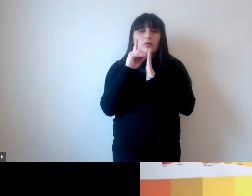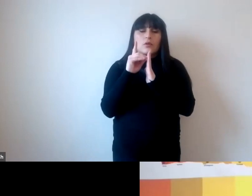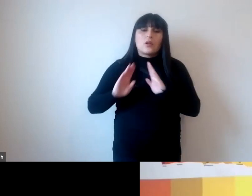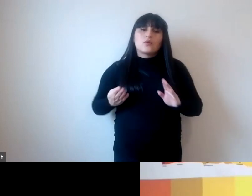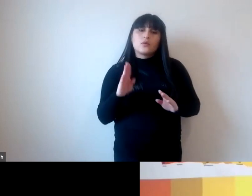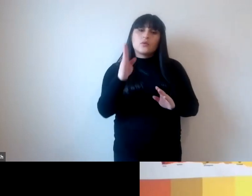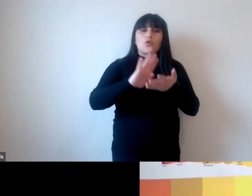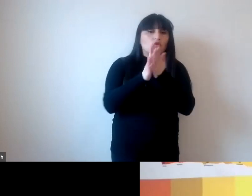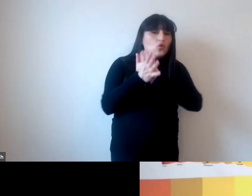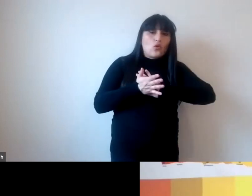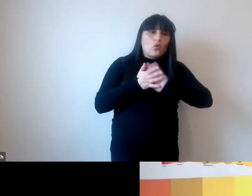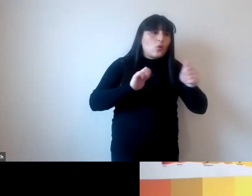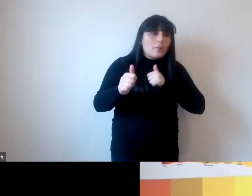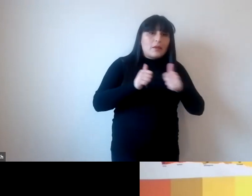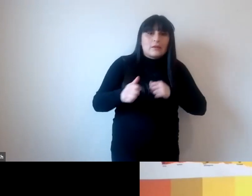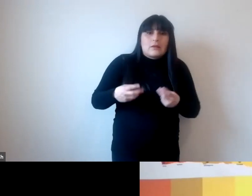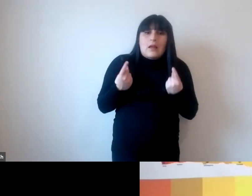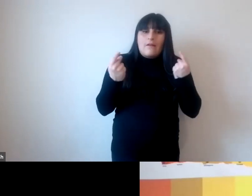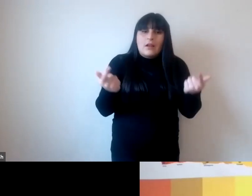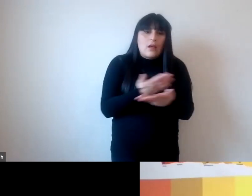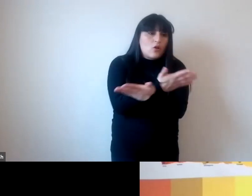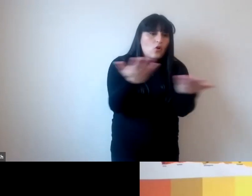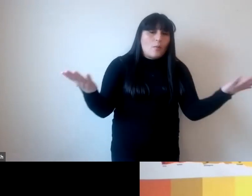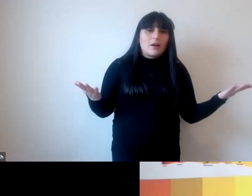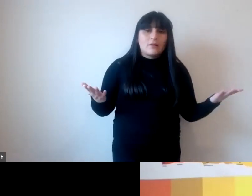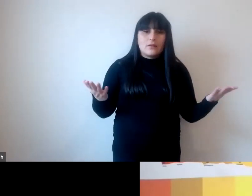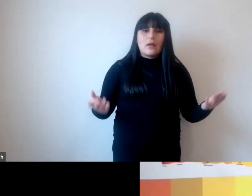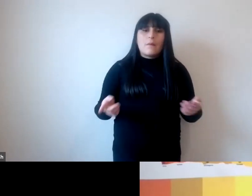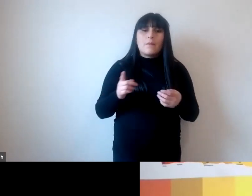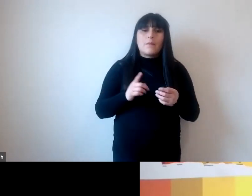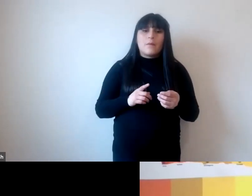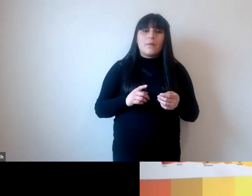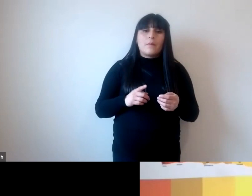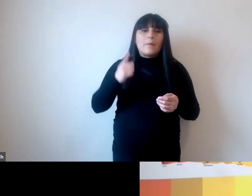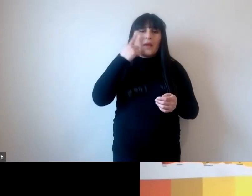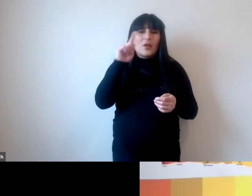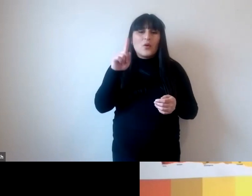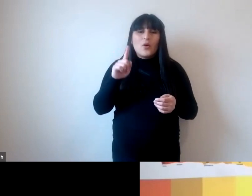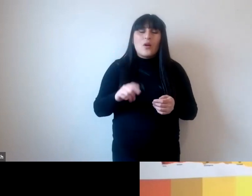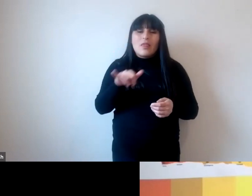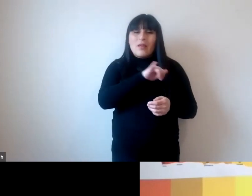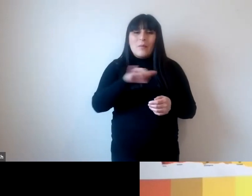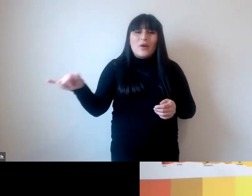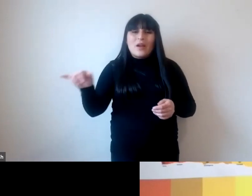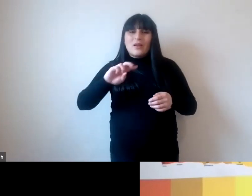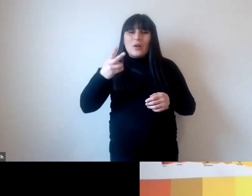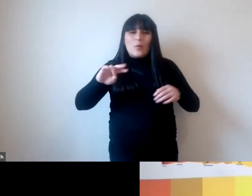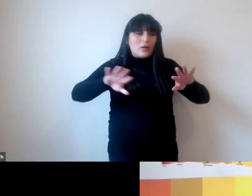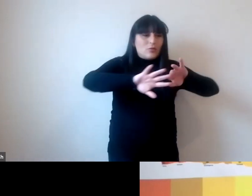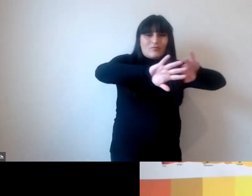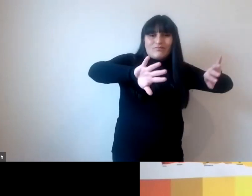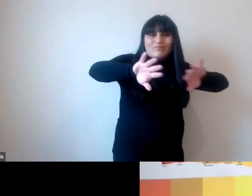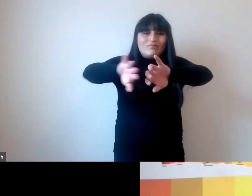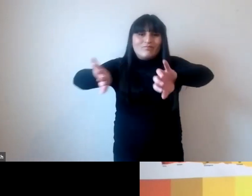y habilidades compartidas y comunes en formación pero con una tendencia que nos desvía hacia la parcelación ¿qué recomendaciones puede